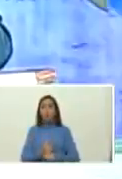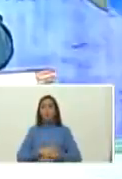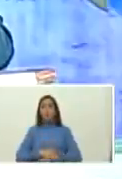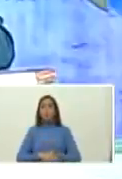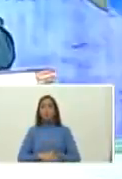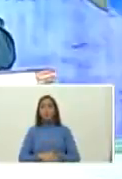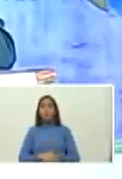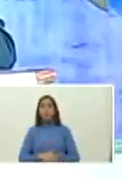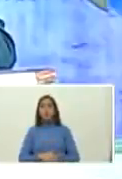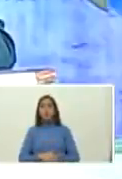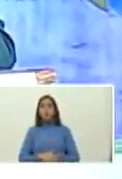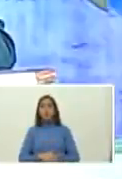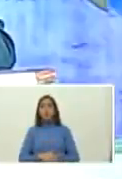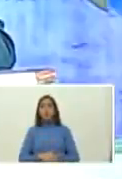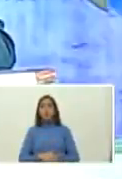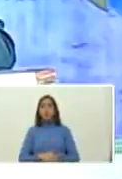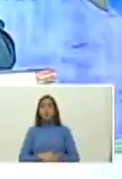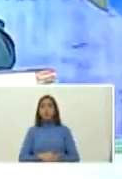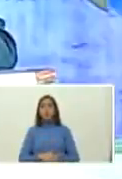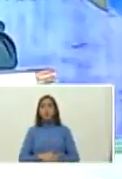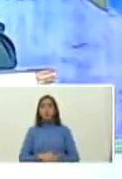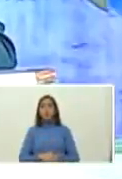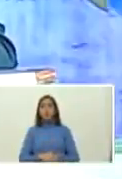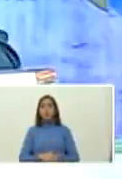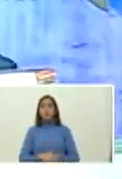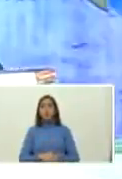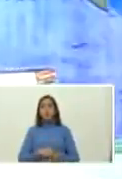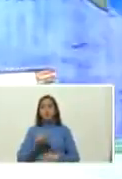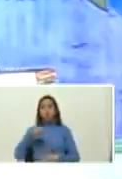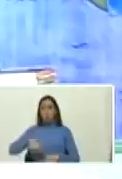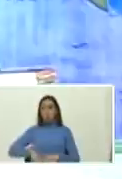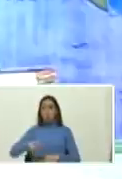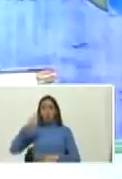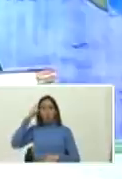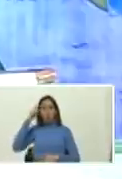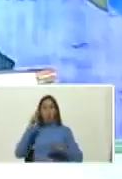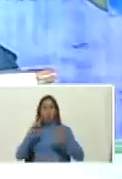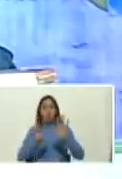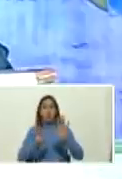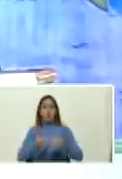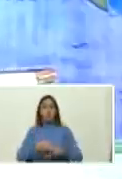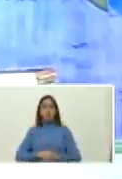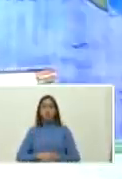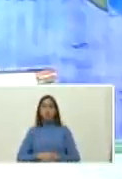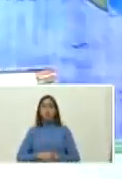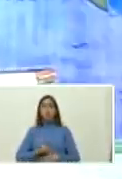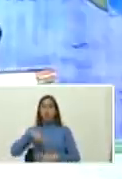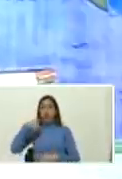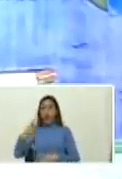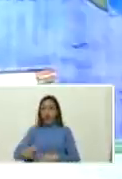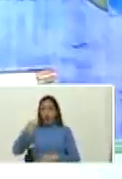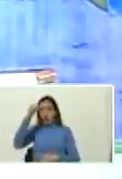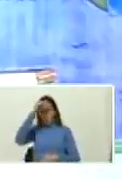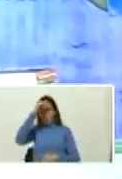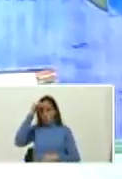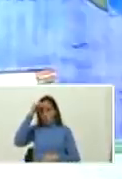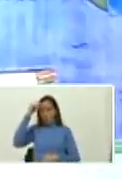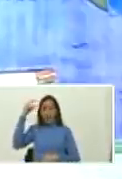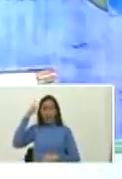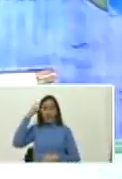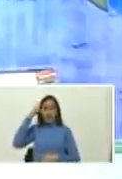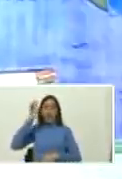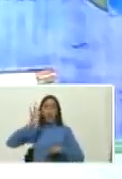siete hoy el próximo domingo es catorce